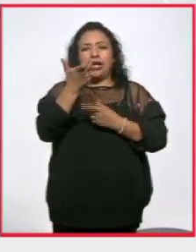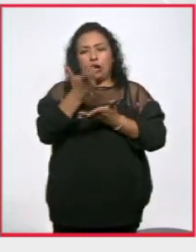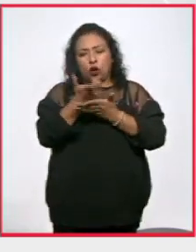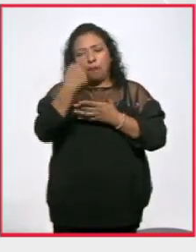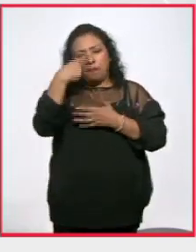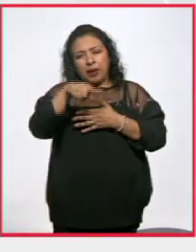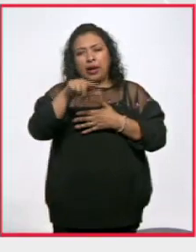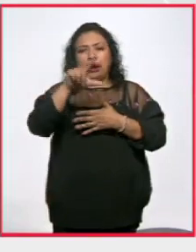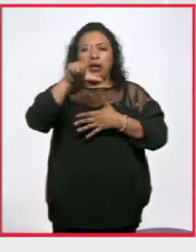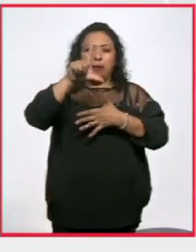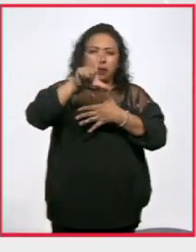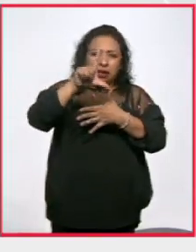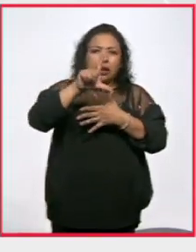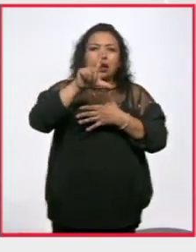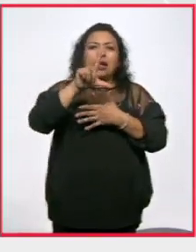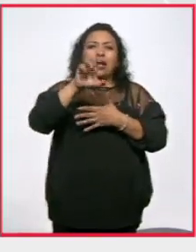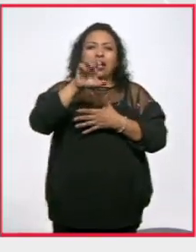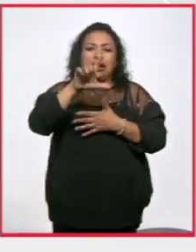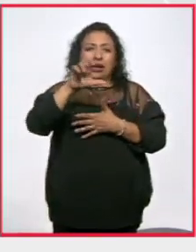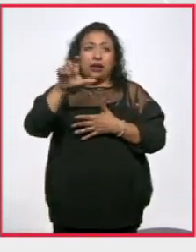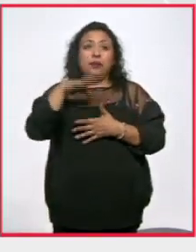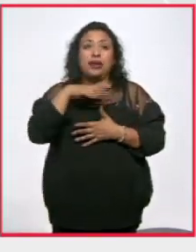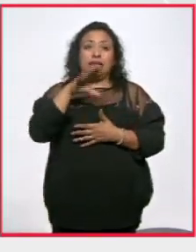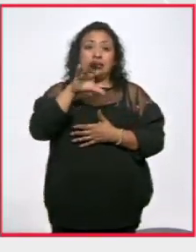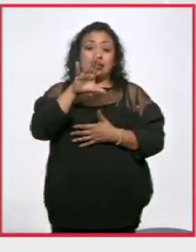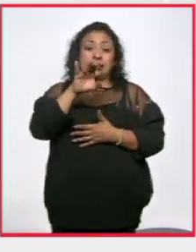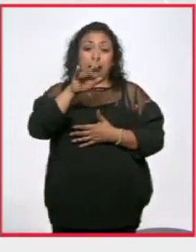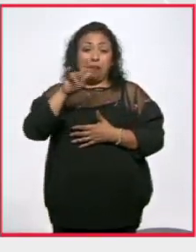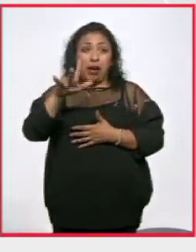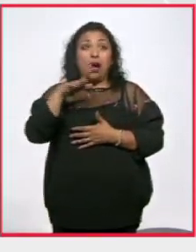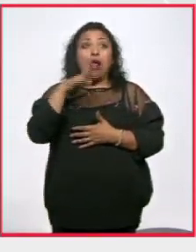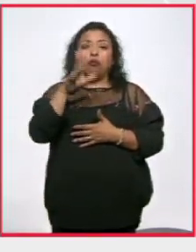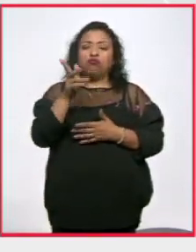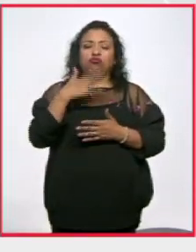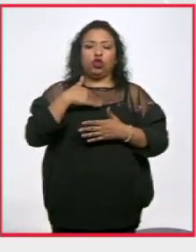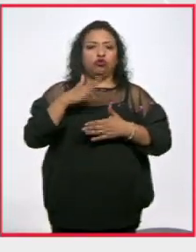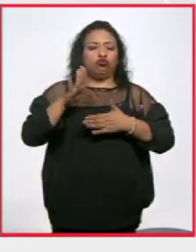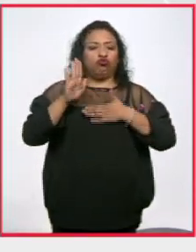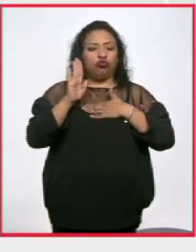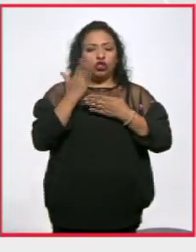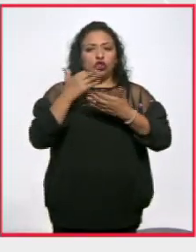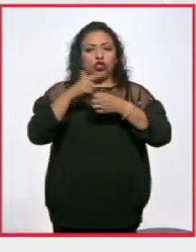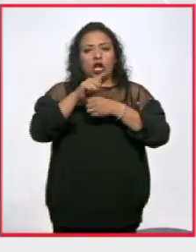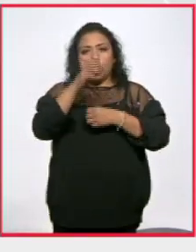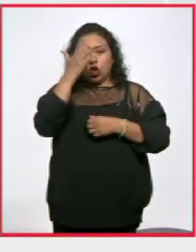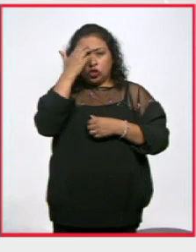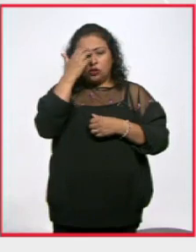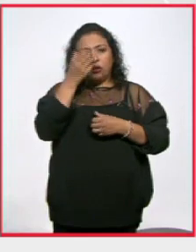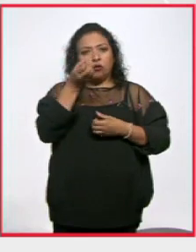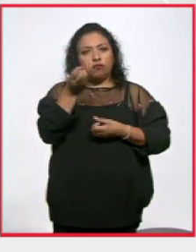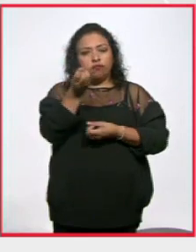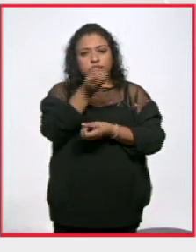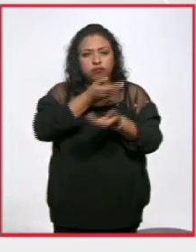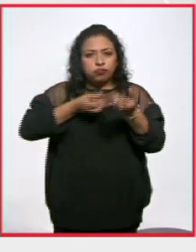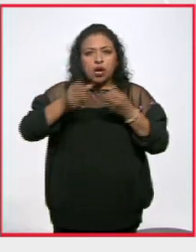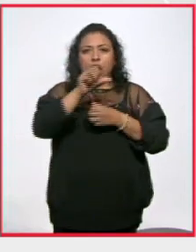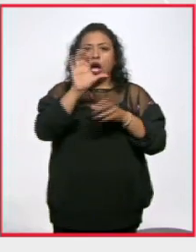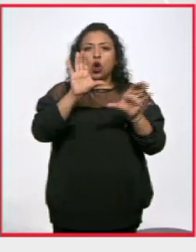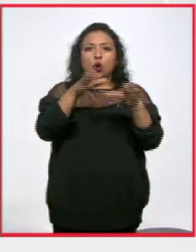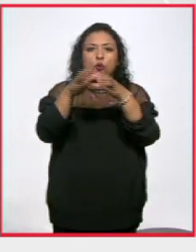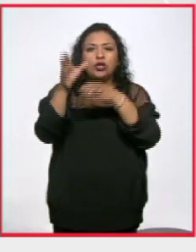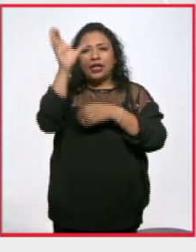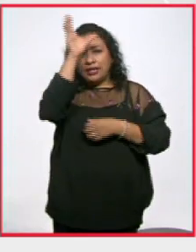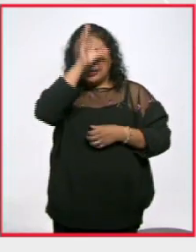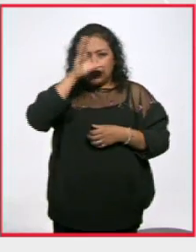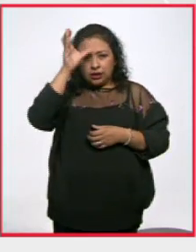Latina y el Caribe la CEPAL refrendó su compromiso hacia la apropiación social del conocimiento y retroalimentación a las comunidades